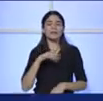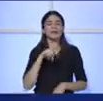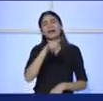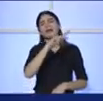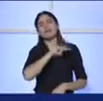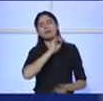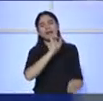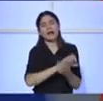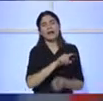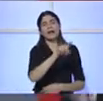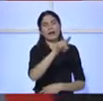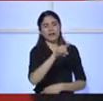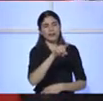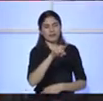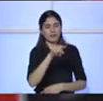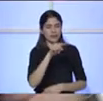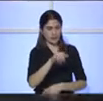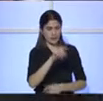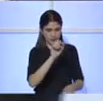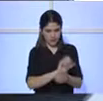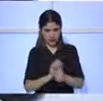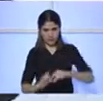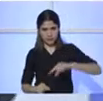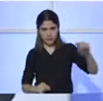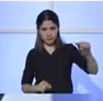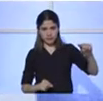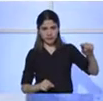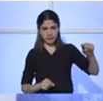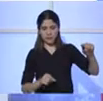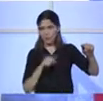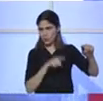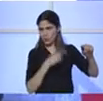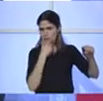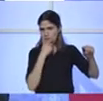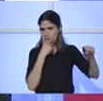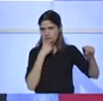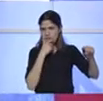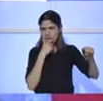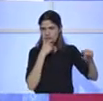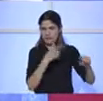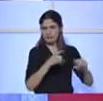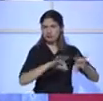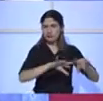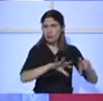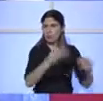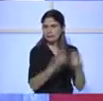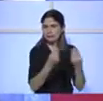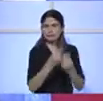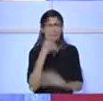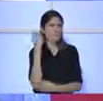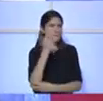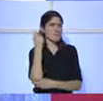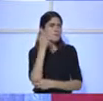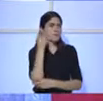pasa con todo lo que robó? Bueno, nuestro rol es decir te devuelvo también lo que robó. Y entonces con eso nosotros cerramos el